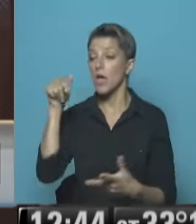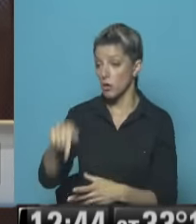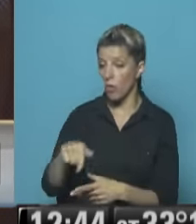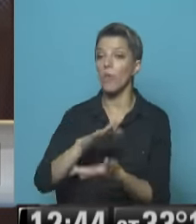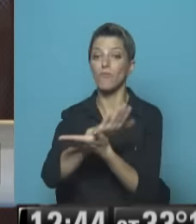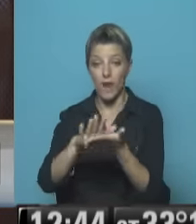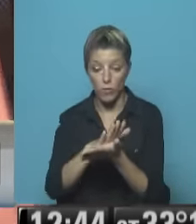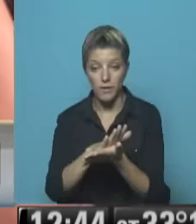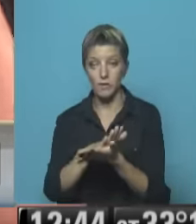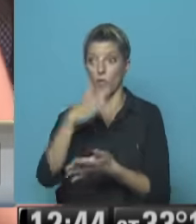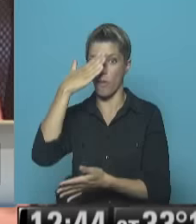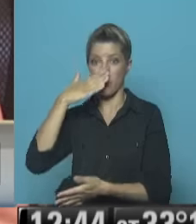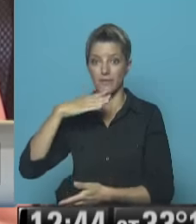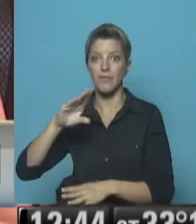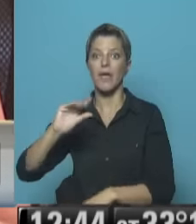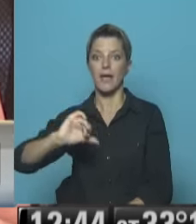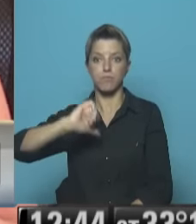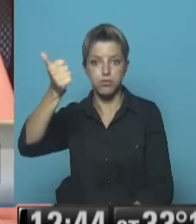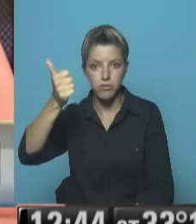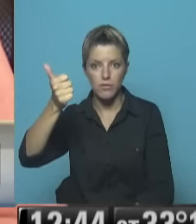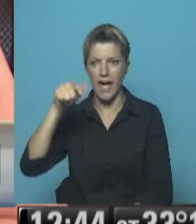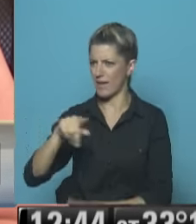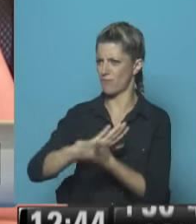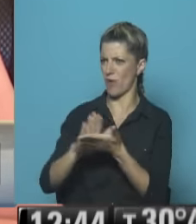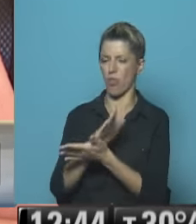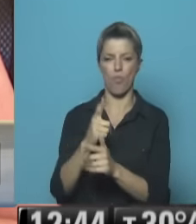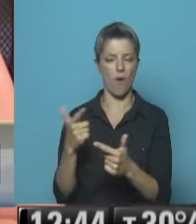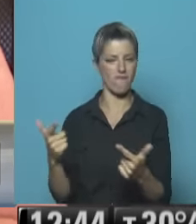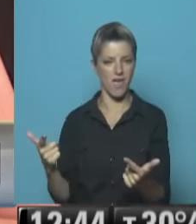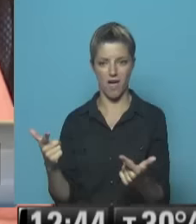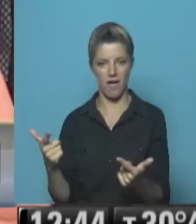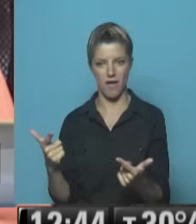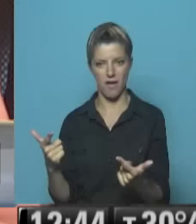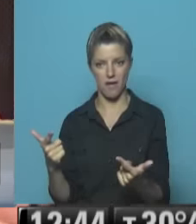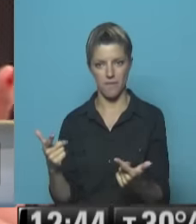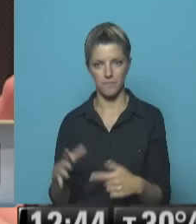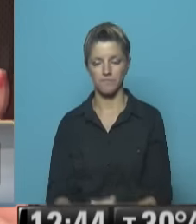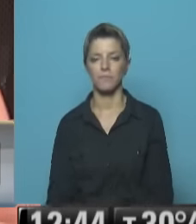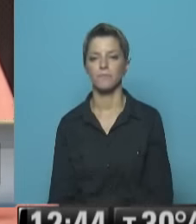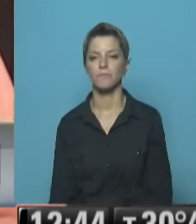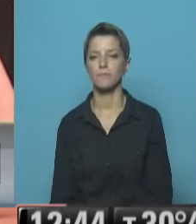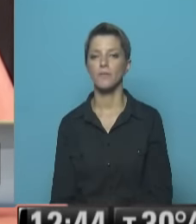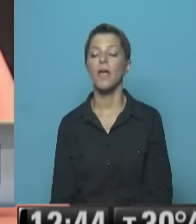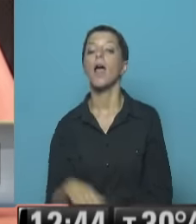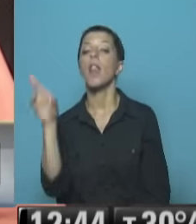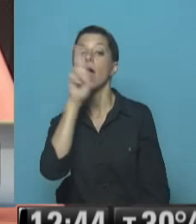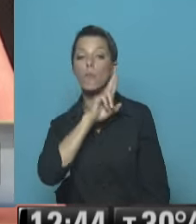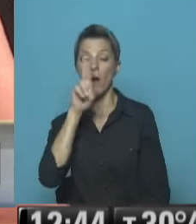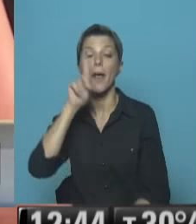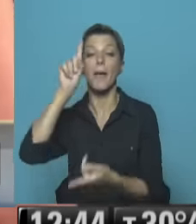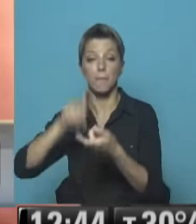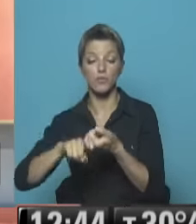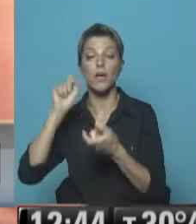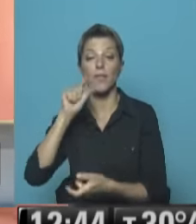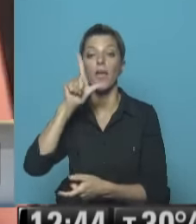Efectivamente la derecha Resulta que el fraude Había desaparecido O había Una Lilian Titori La mujer De Leopardo López Había